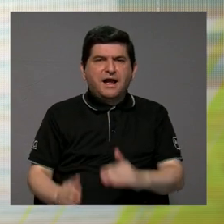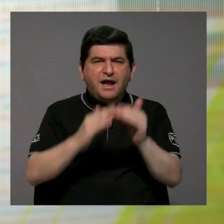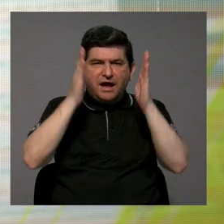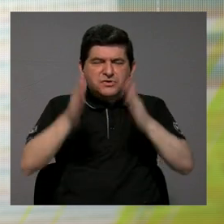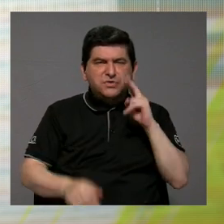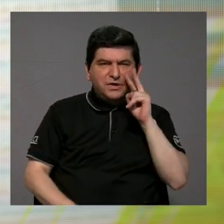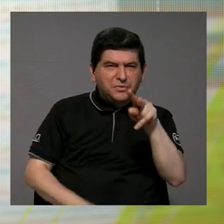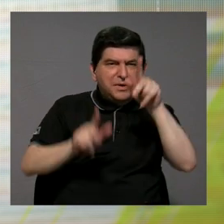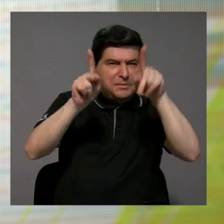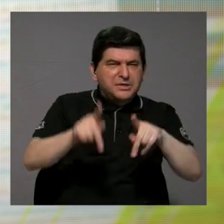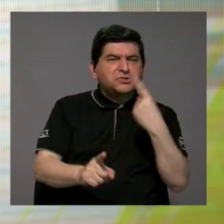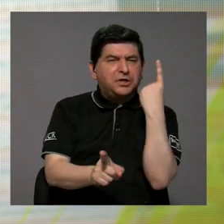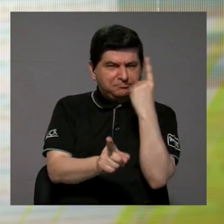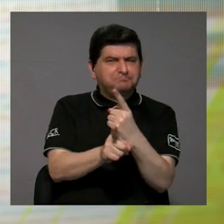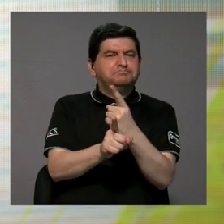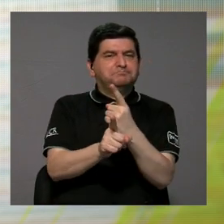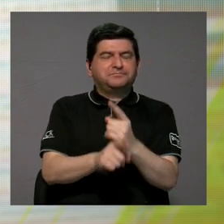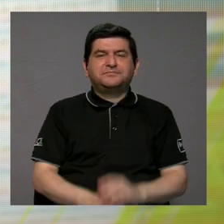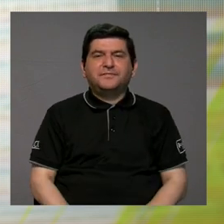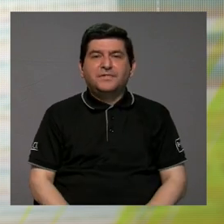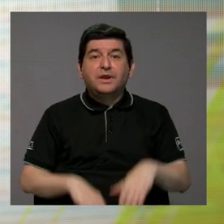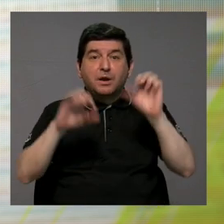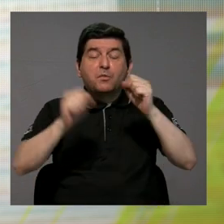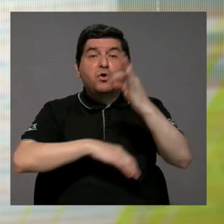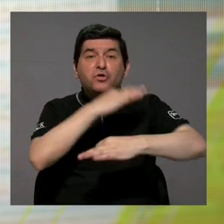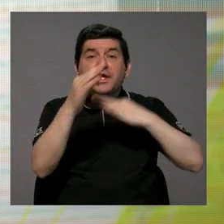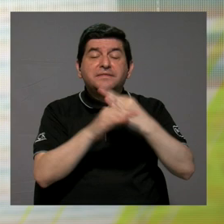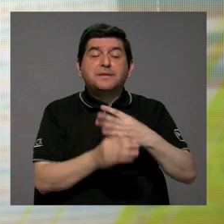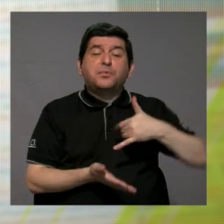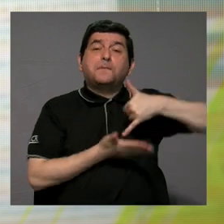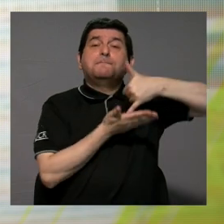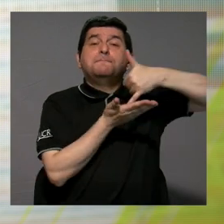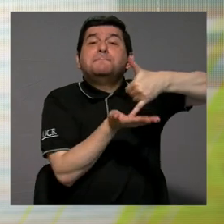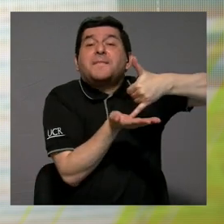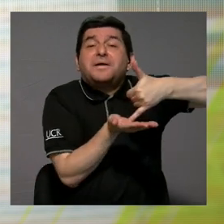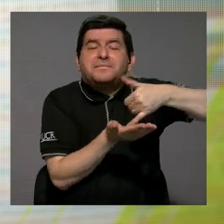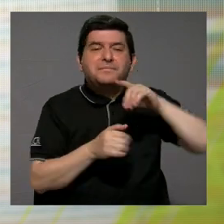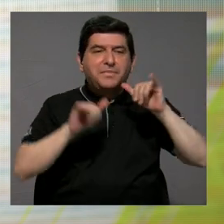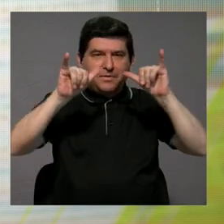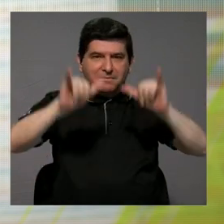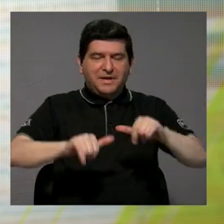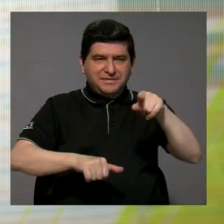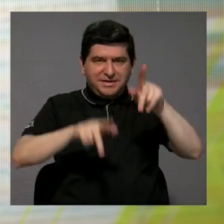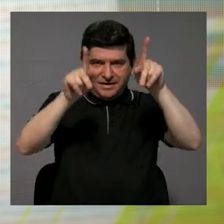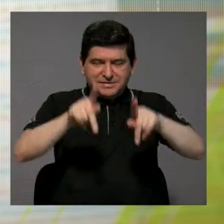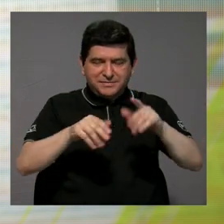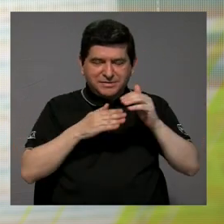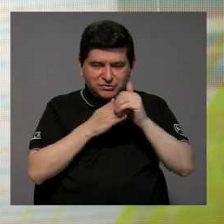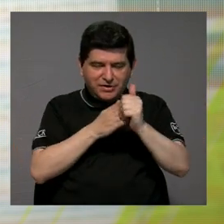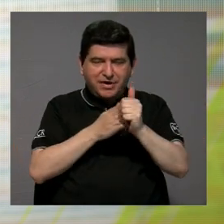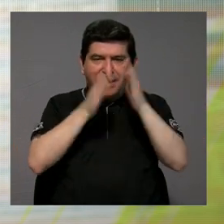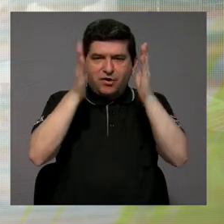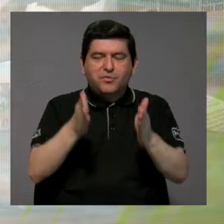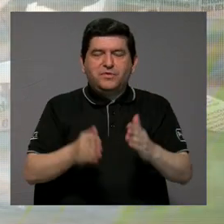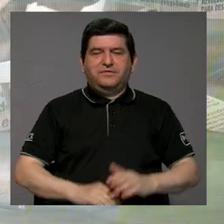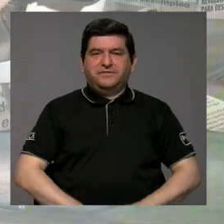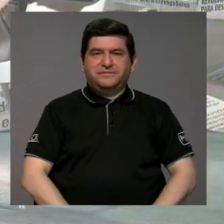identifica como buenos y de pronto se genera un tipo de premio para que esos liderazgos se mantengan por cierto tiempo.